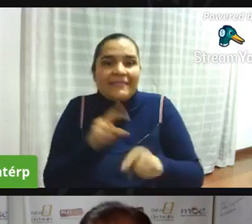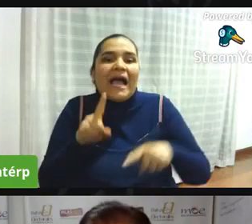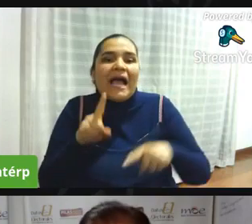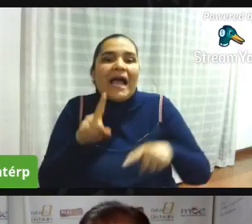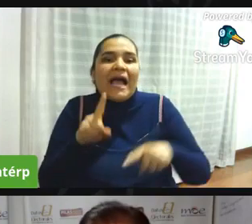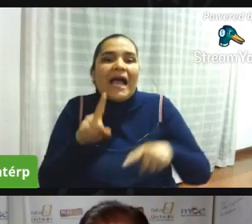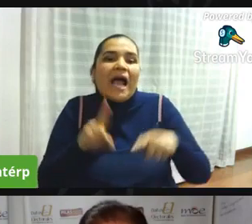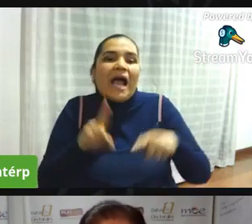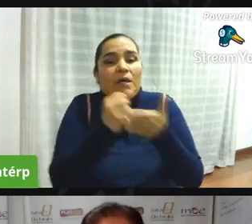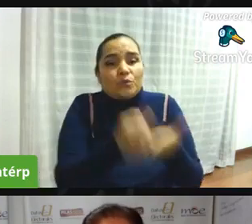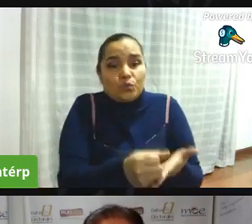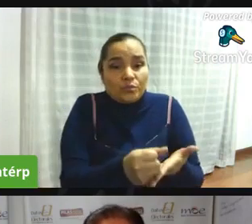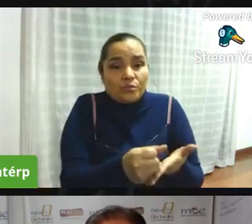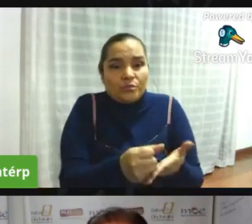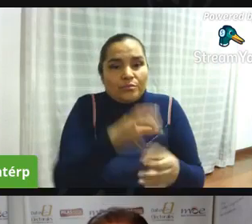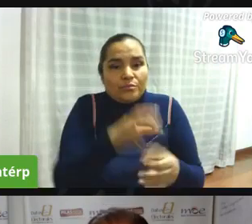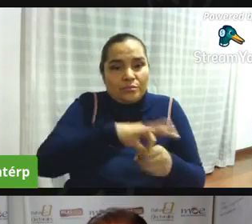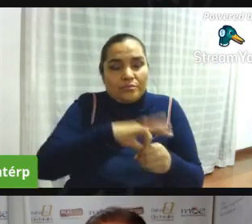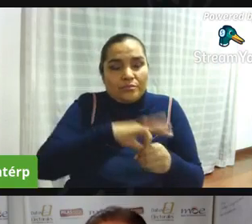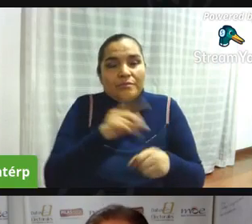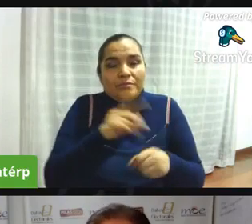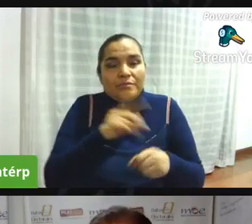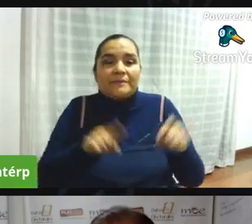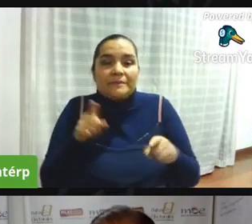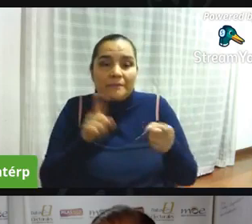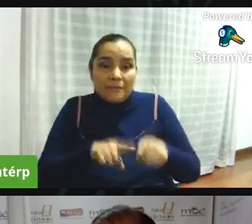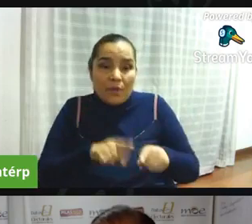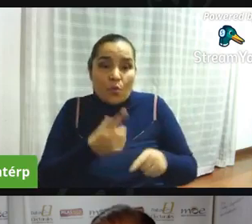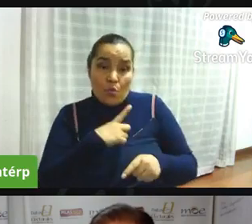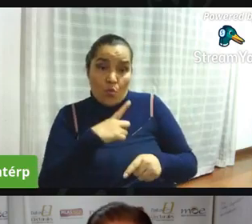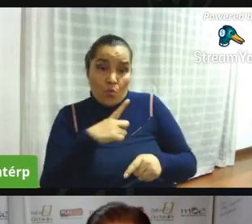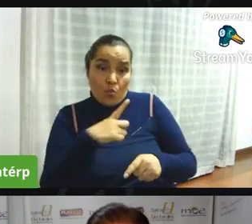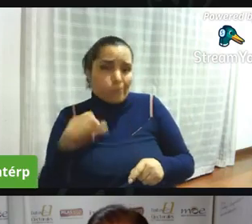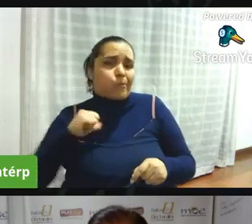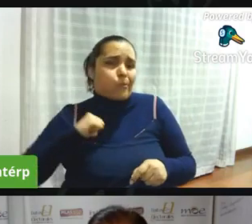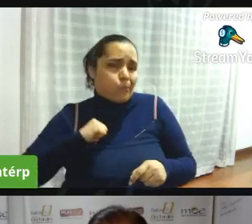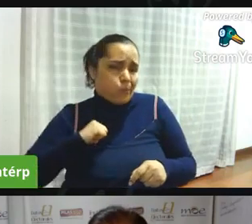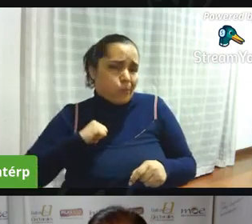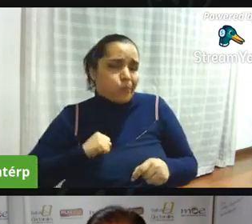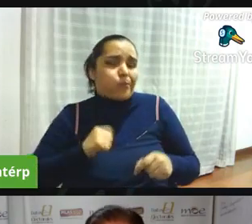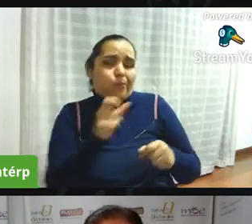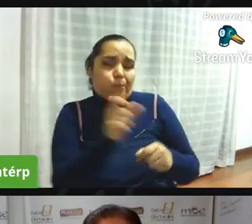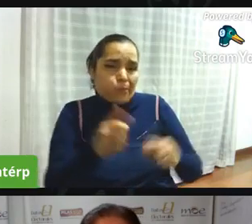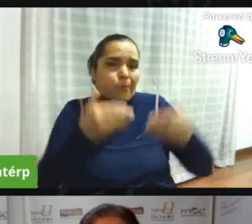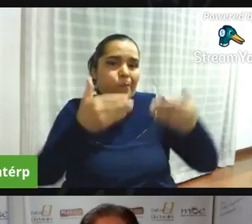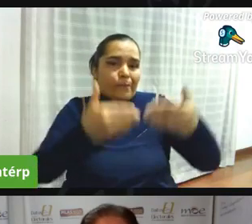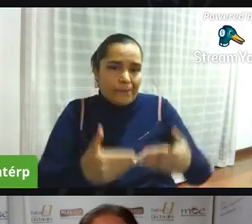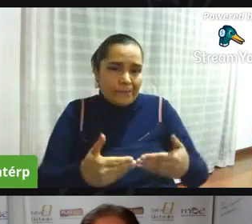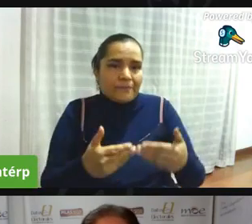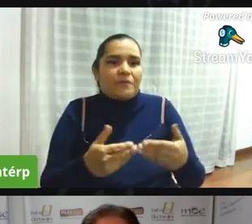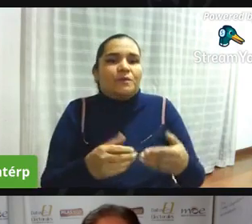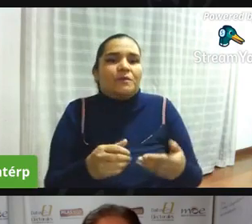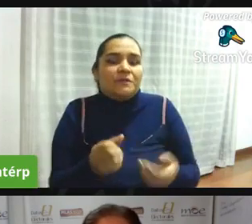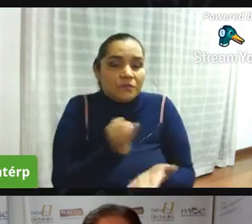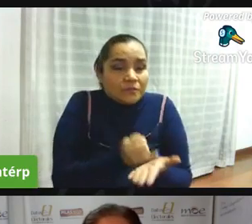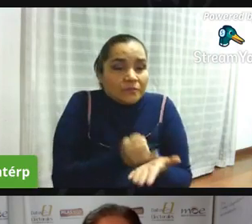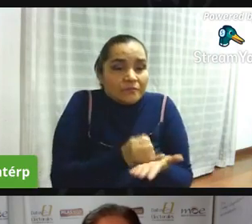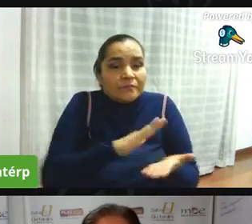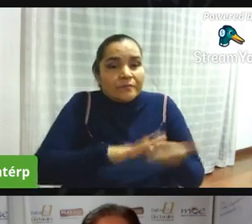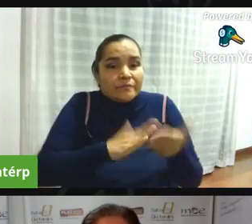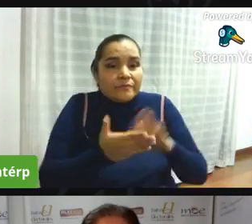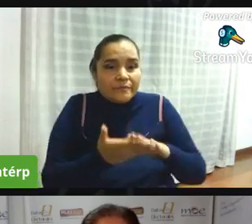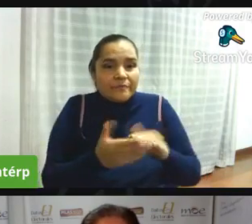participen pero tenemos grandes líderes y grandes lideresas comunales que pueden tener alguna situación de